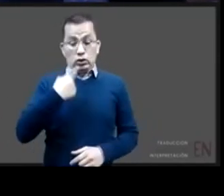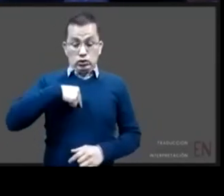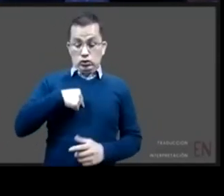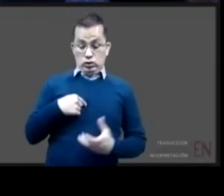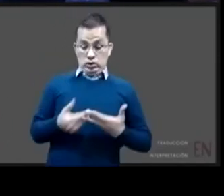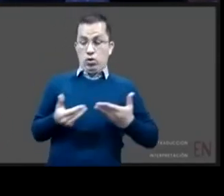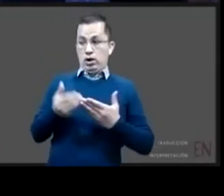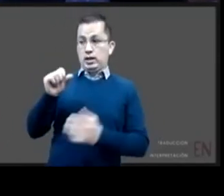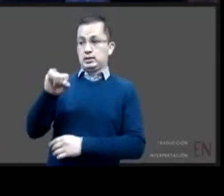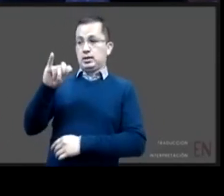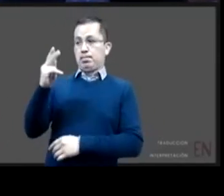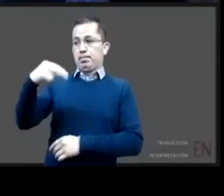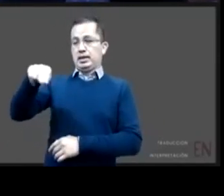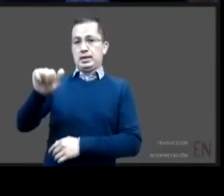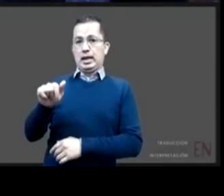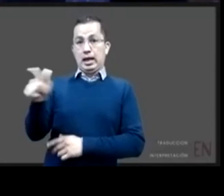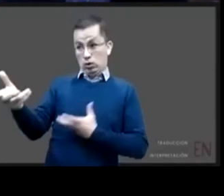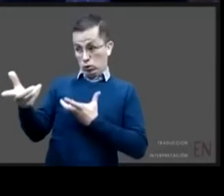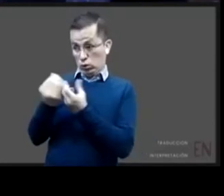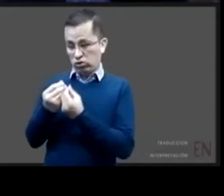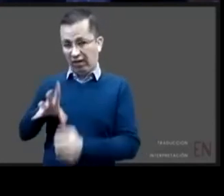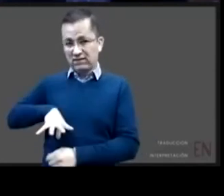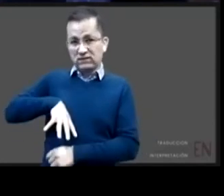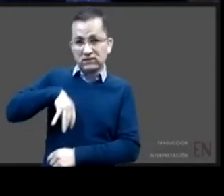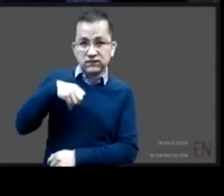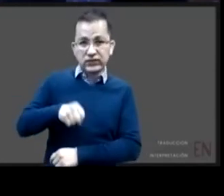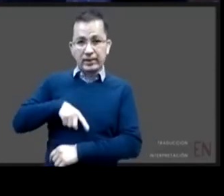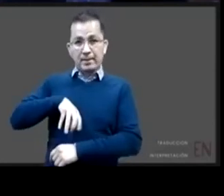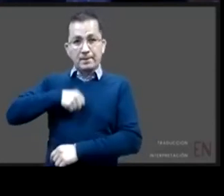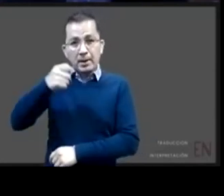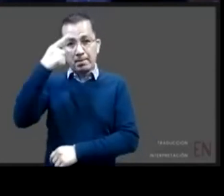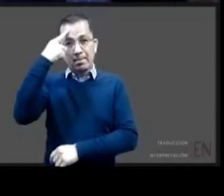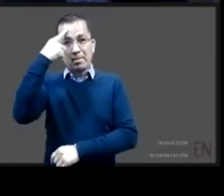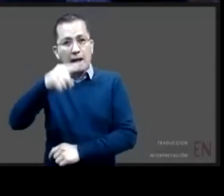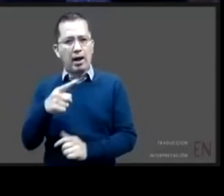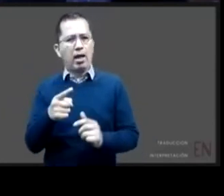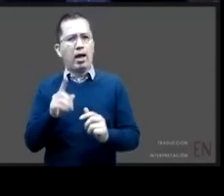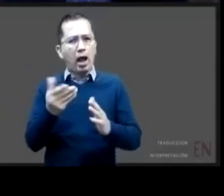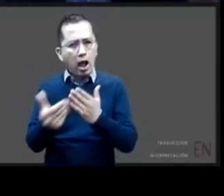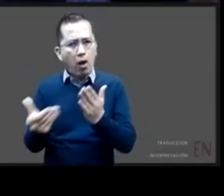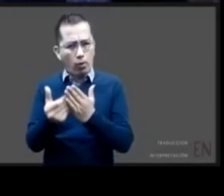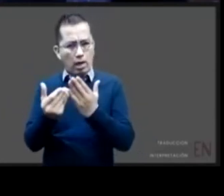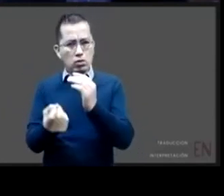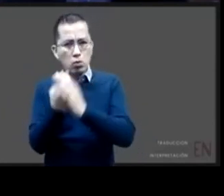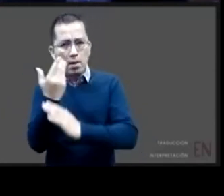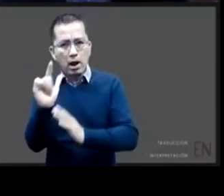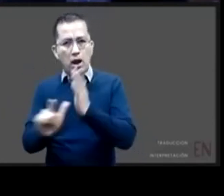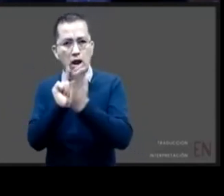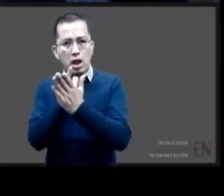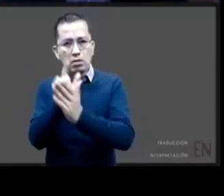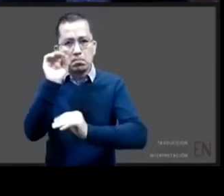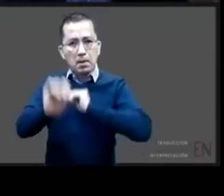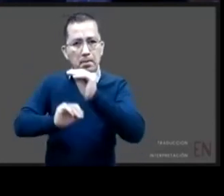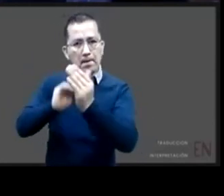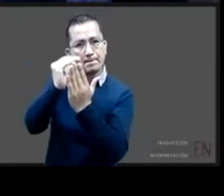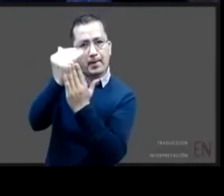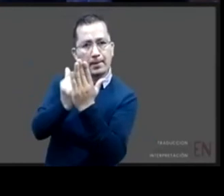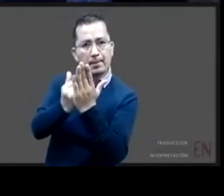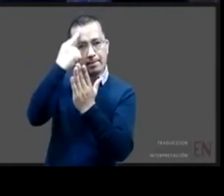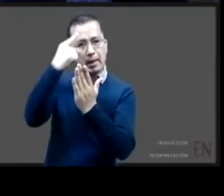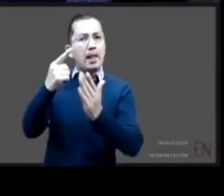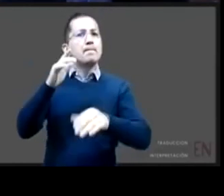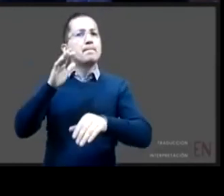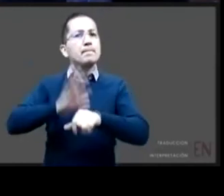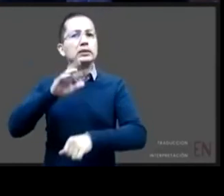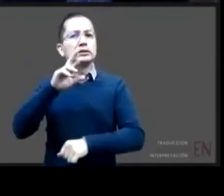en esta agenda legislativa que se está impulsando poder también sumar opiniones al respecto para agilizar esta parte de